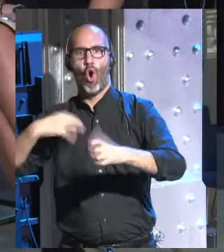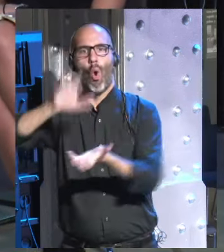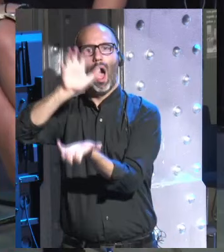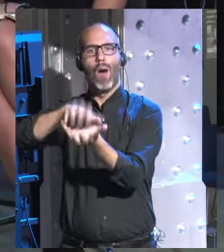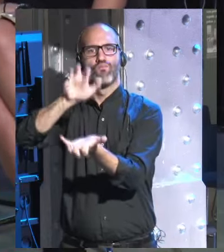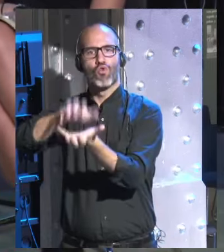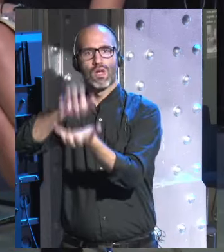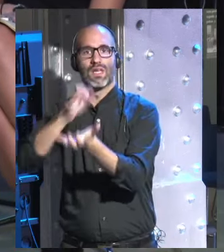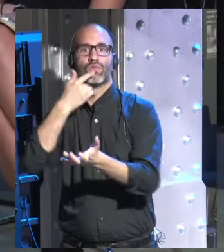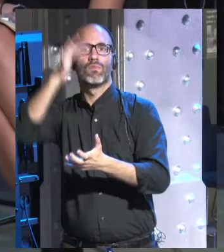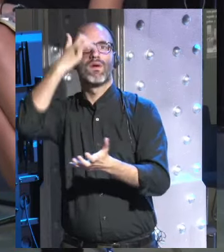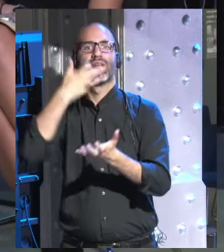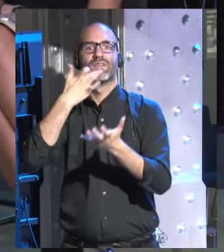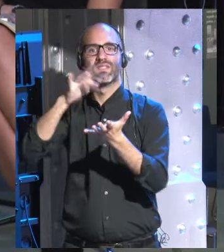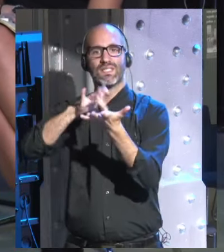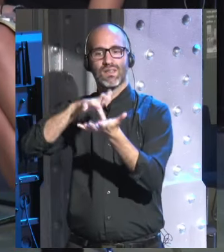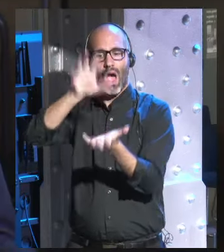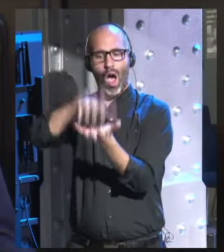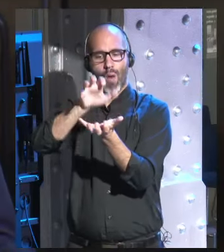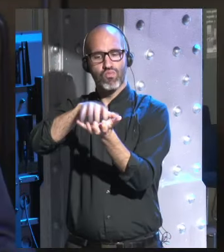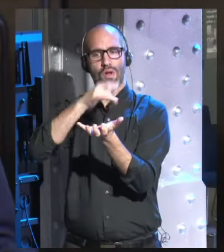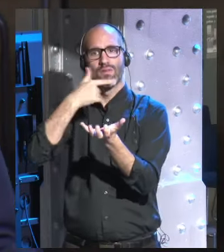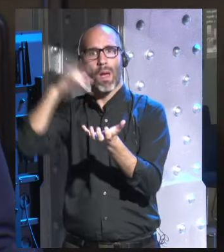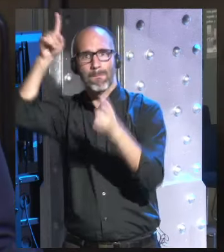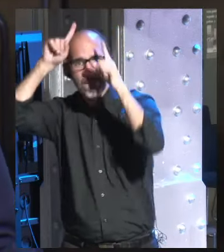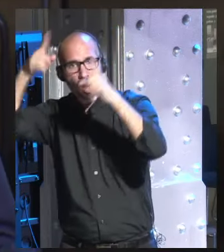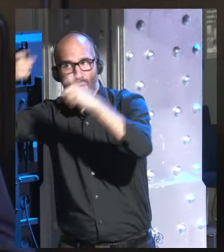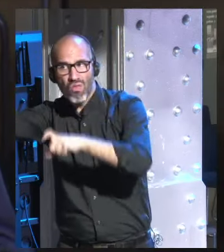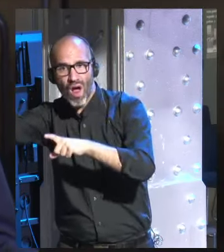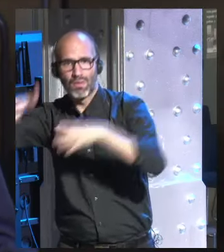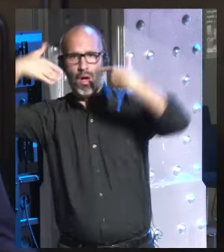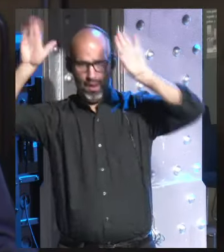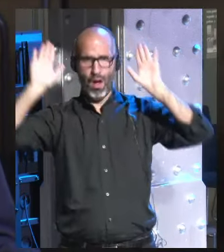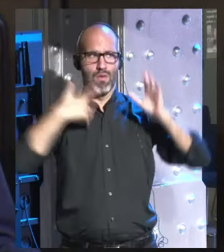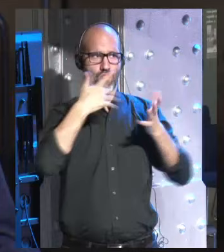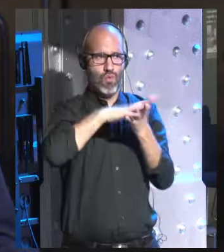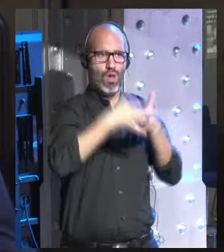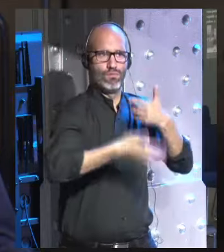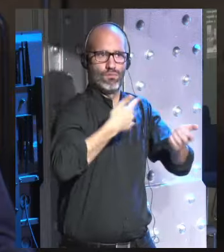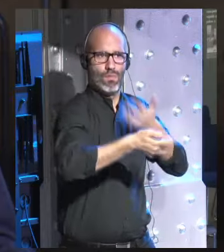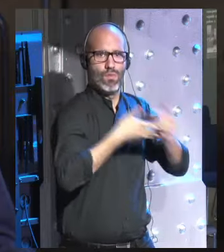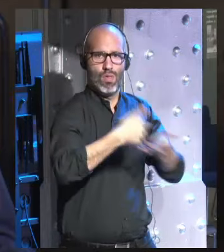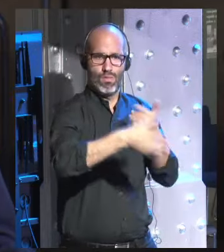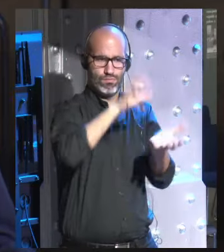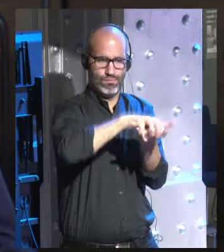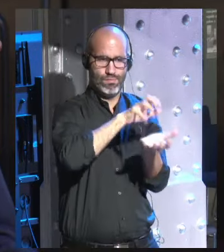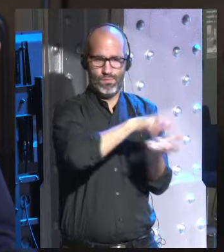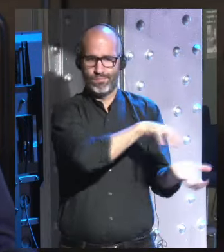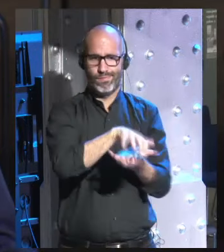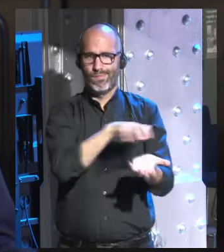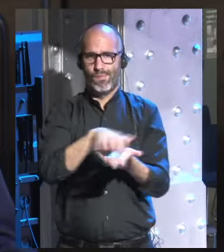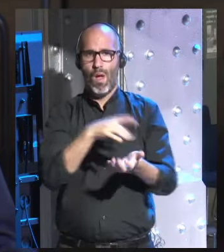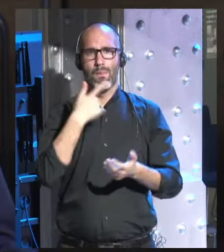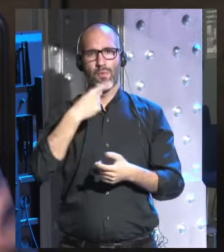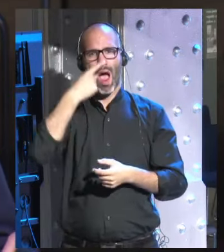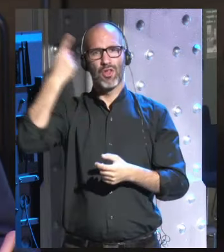podemos proporcionar una hamburguesa sin su vaca pues sí entonces podemos conseguir ello yo creo que el año pasado por